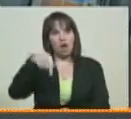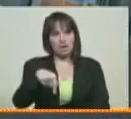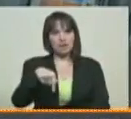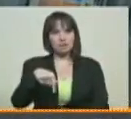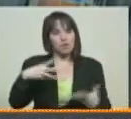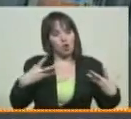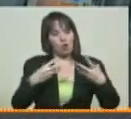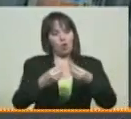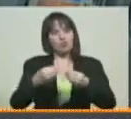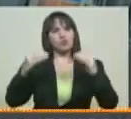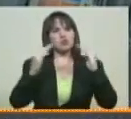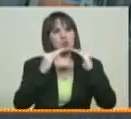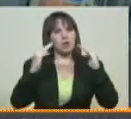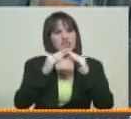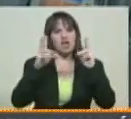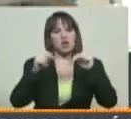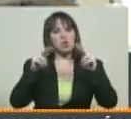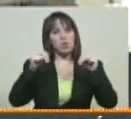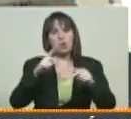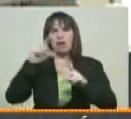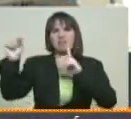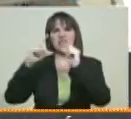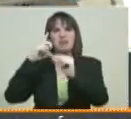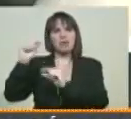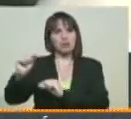aquí, en su casa, de donde nunca han debido salir.